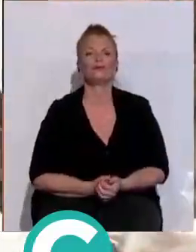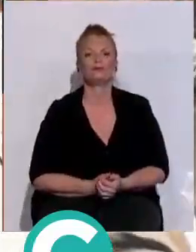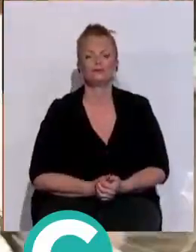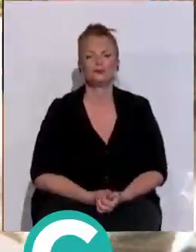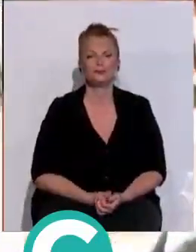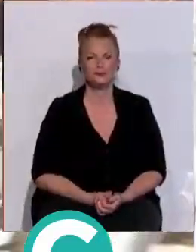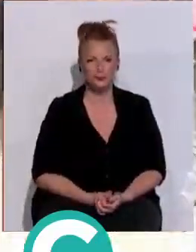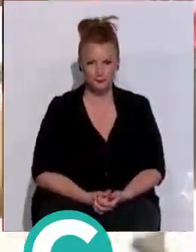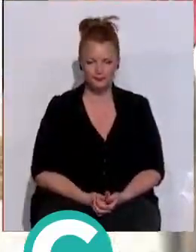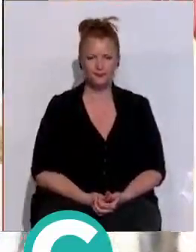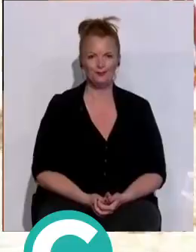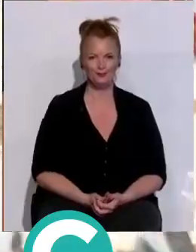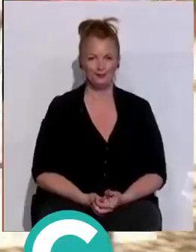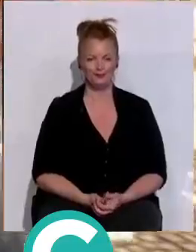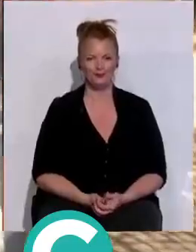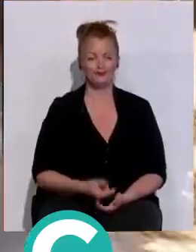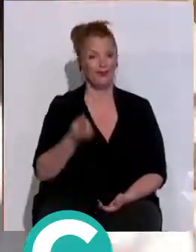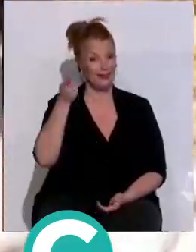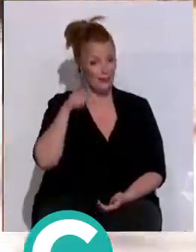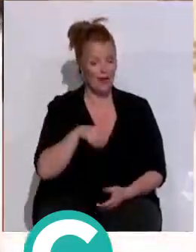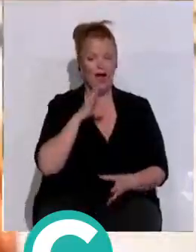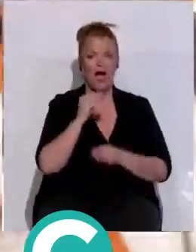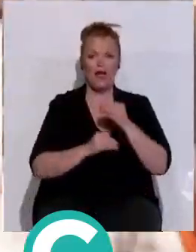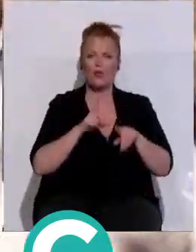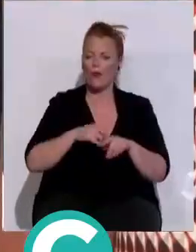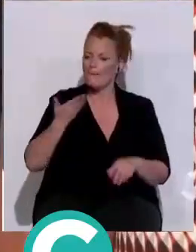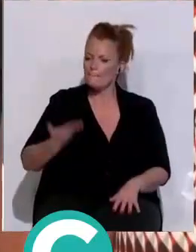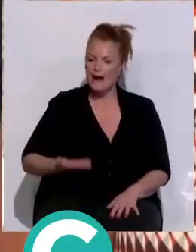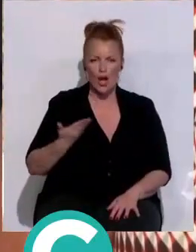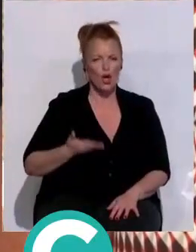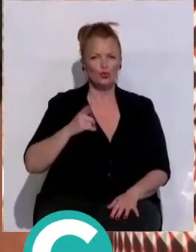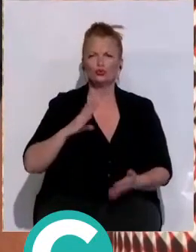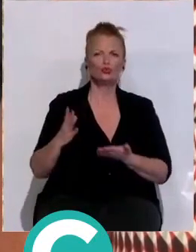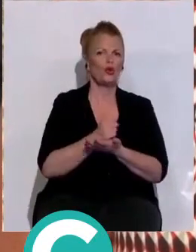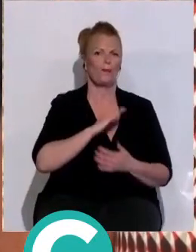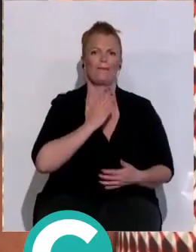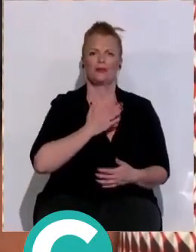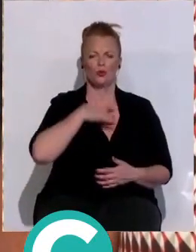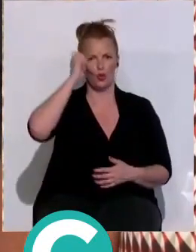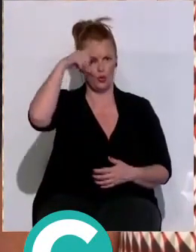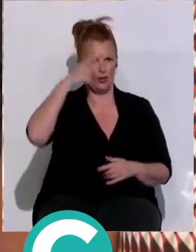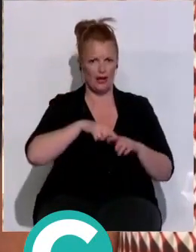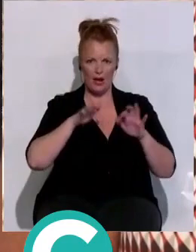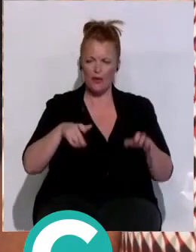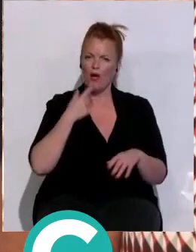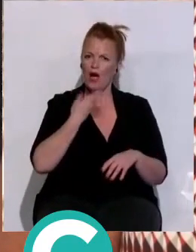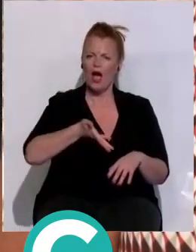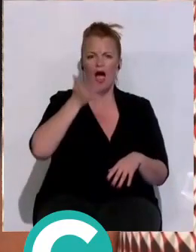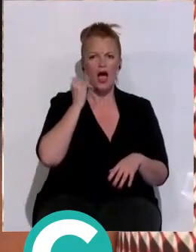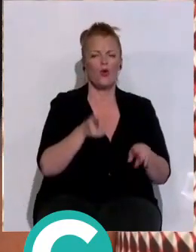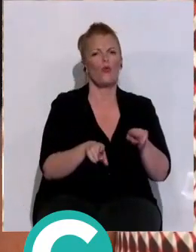importancia de potenciar el patrimonio histórico y cultural. El modelo hay que cambiarlo, hay que cambiarlo a un modelo sostenible,